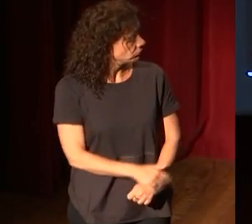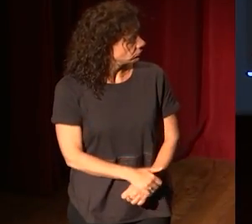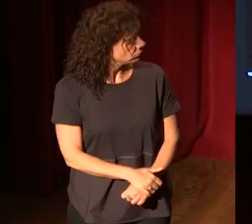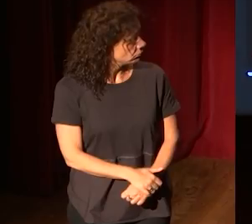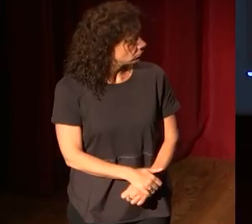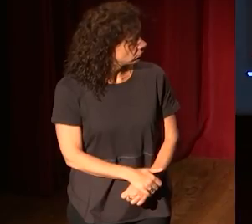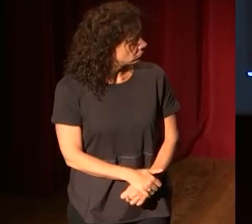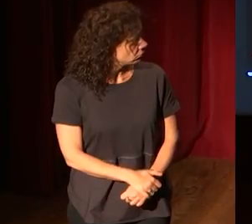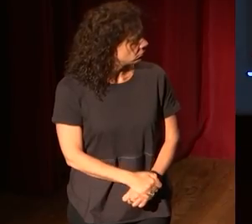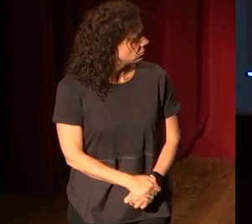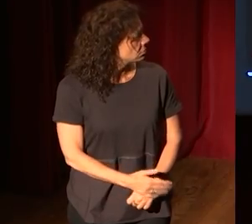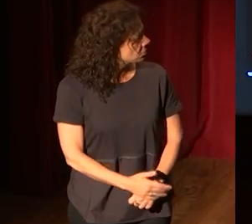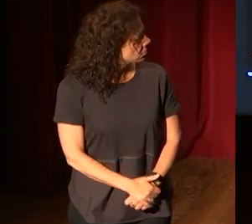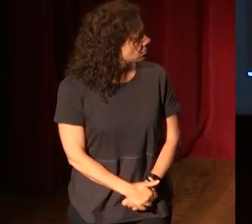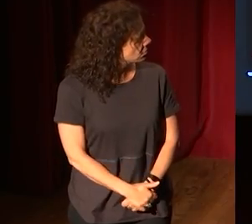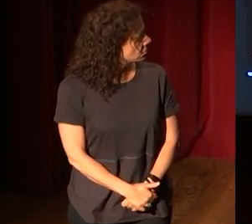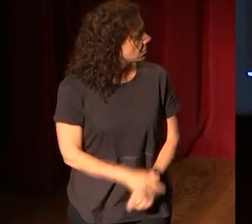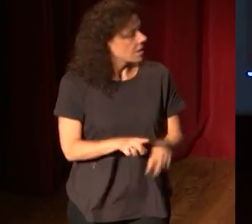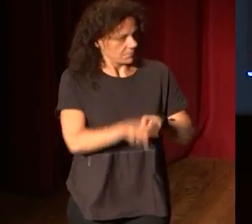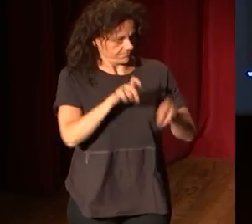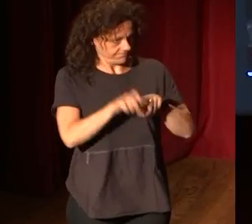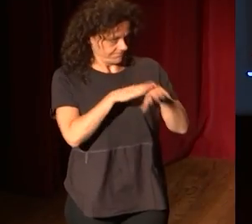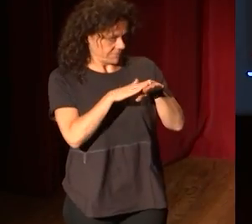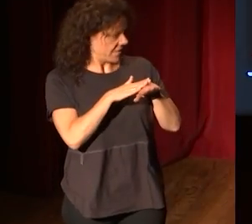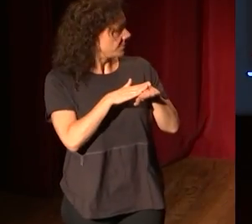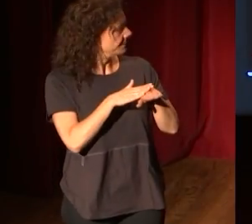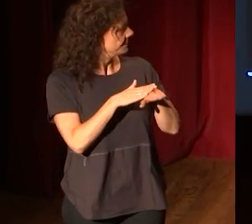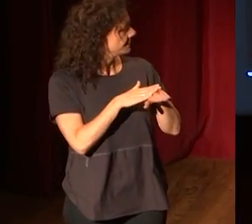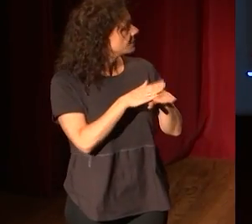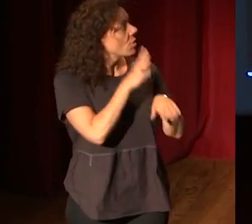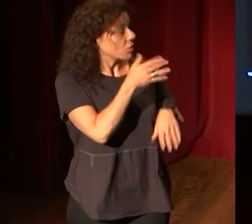If you messaged anybody this week, would you share with us...